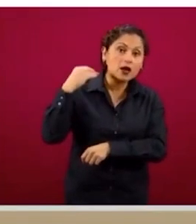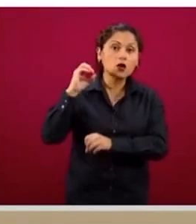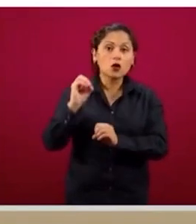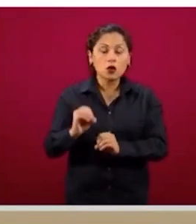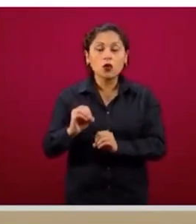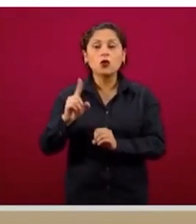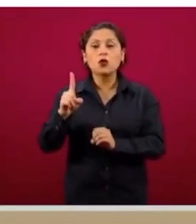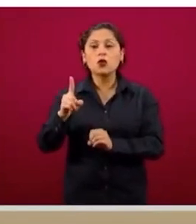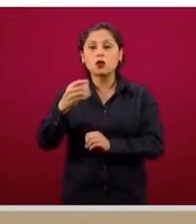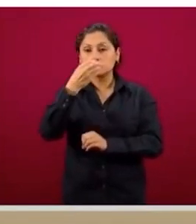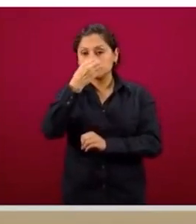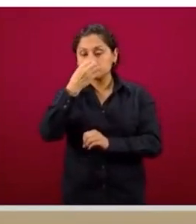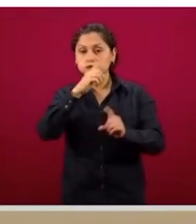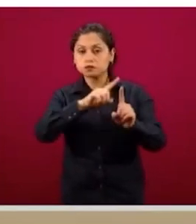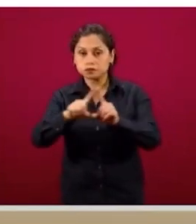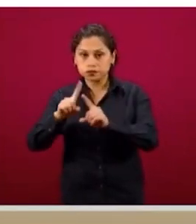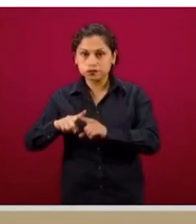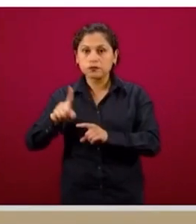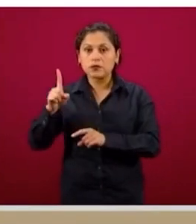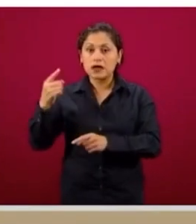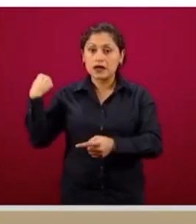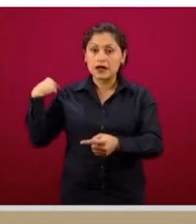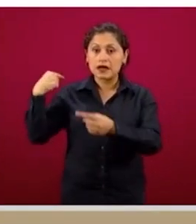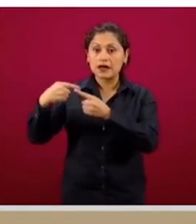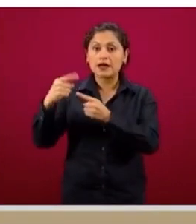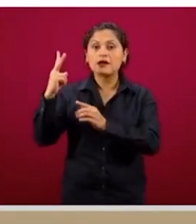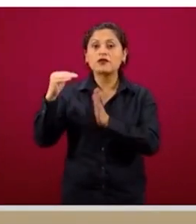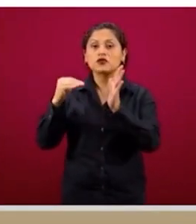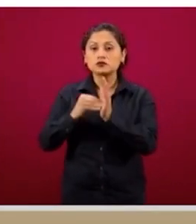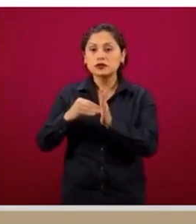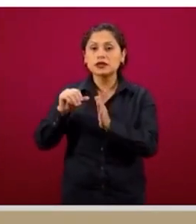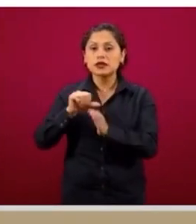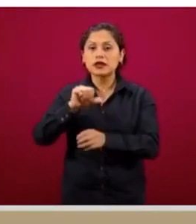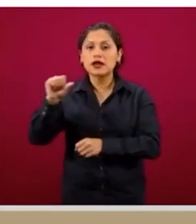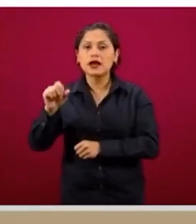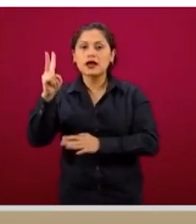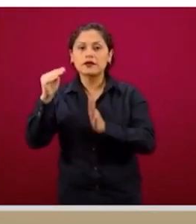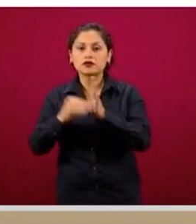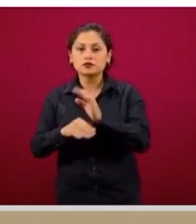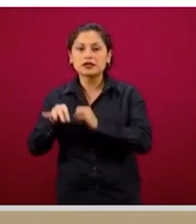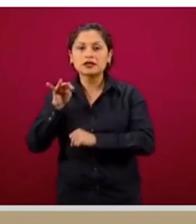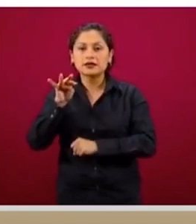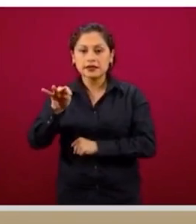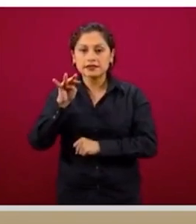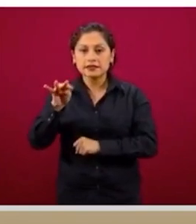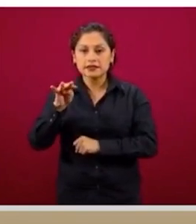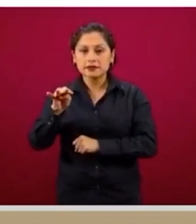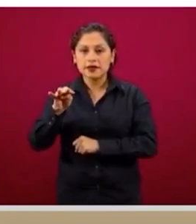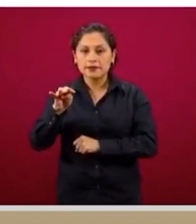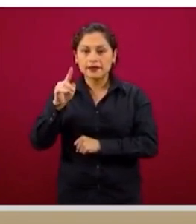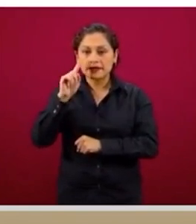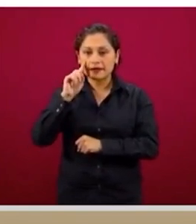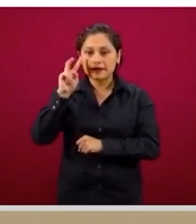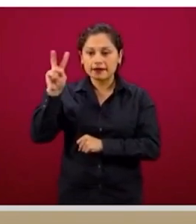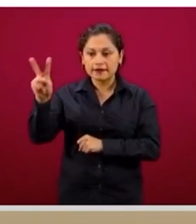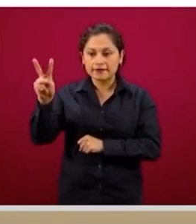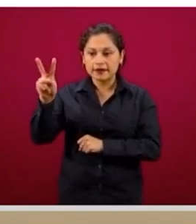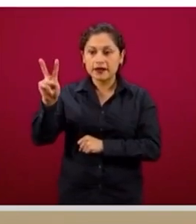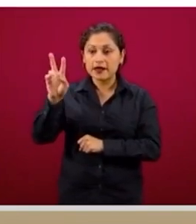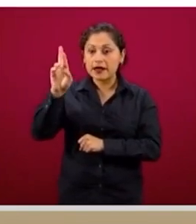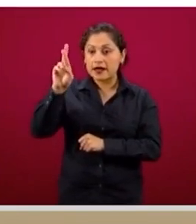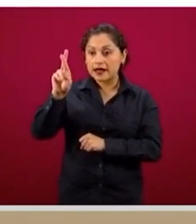del año 2000 al año 2019, tomen en cuenta esta letra R que está aquí,